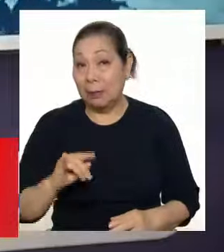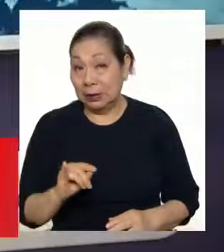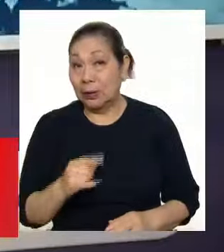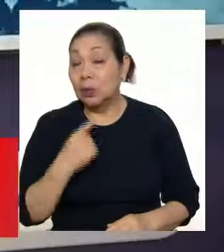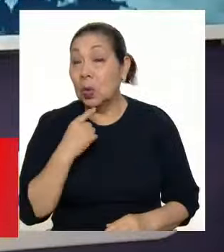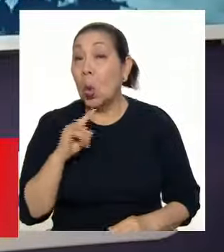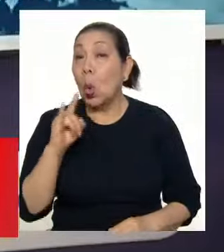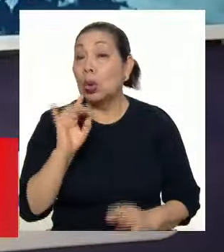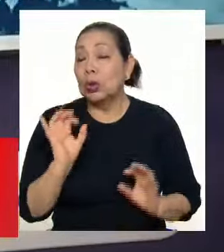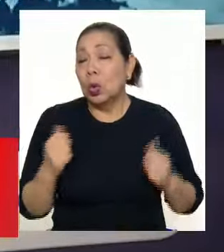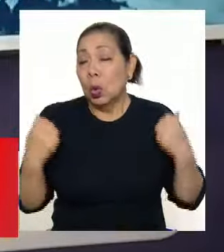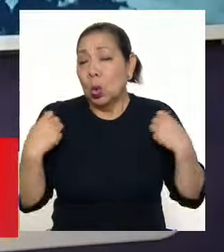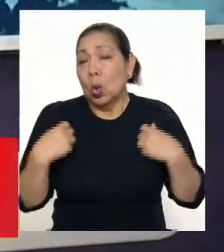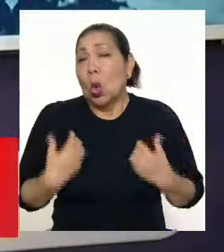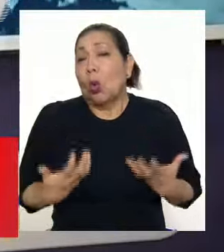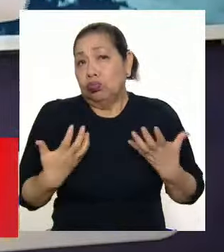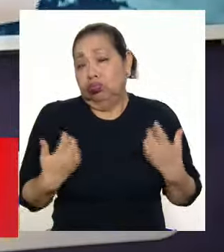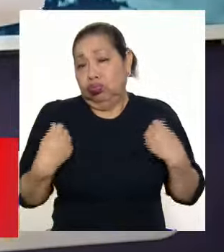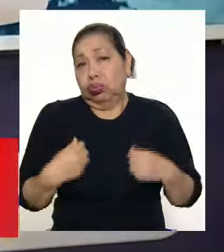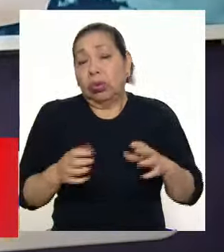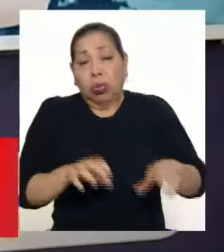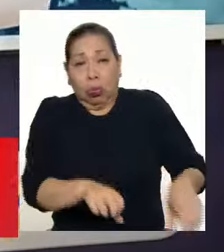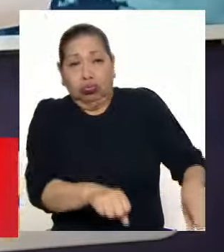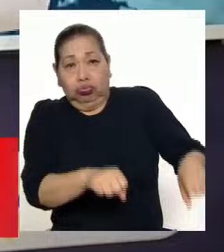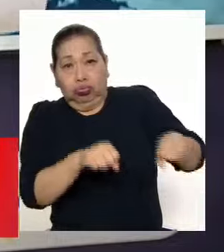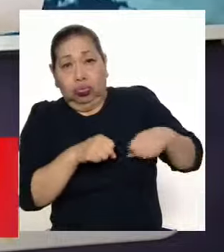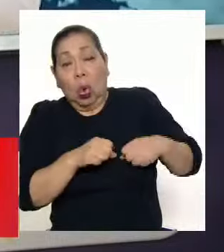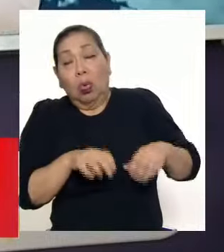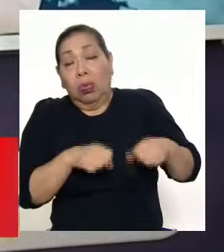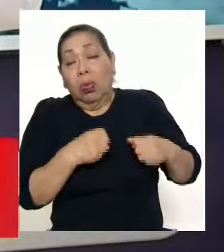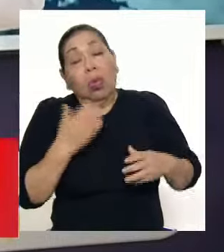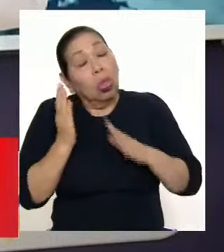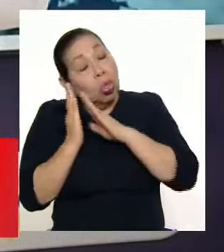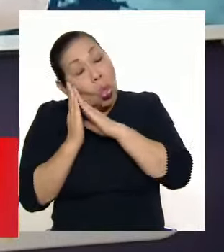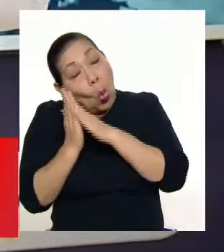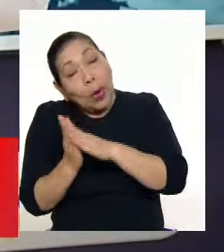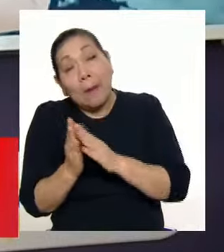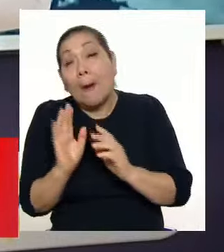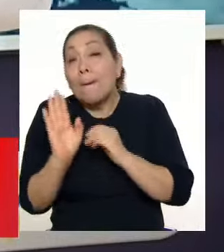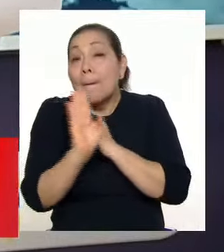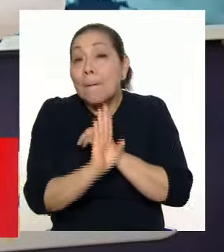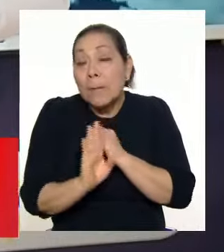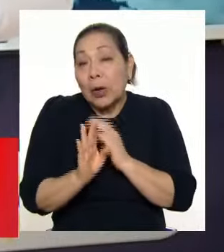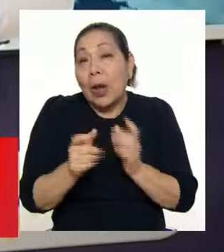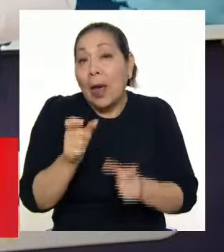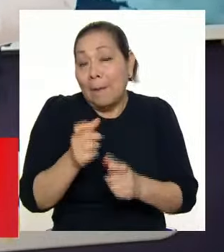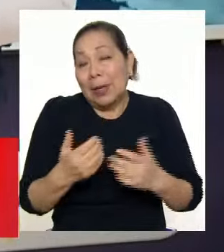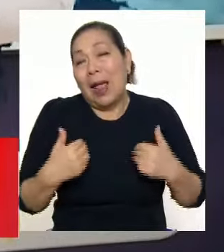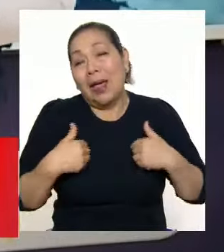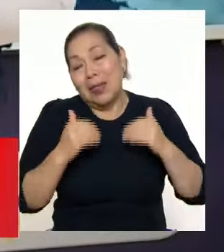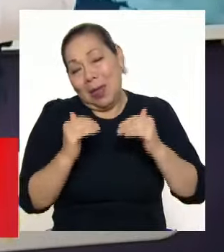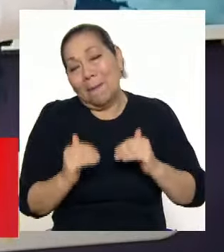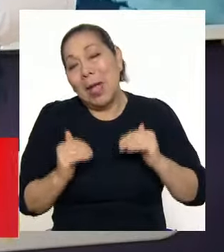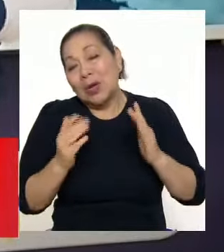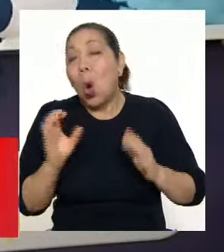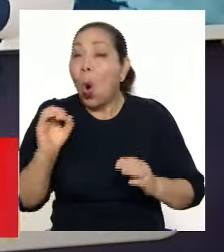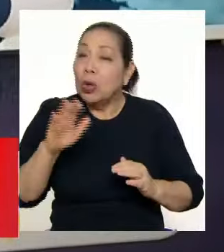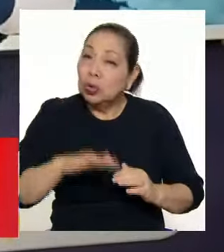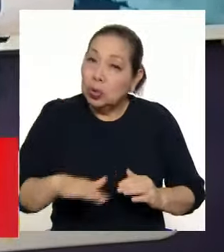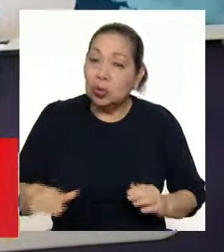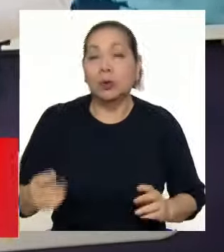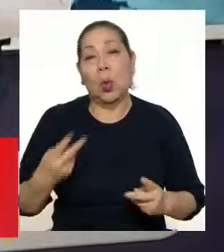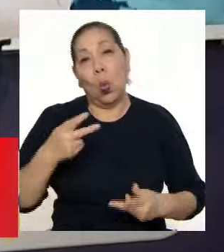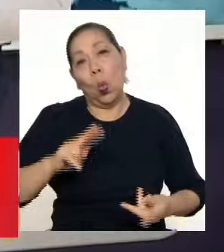recomienda el uso de ropa abrigadora, usar frazadas o cochas a dormir y protegerse y abrigar a las personas más vulnerables.